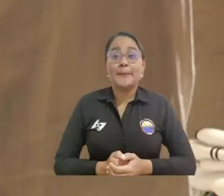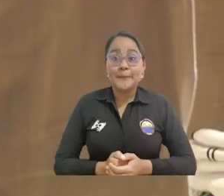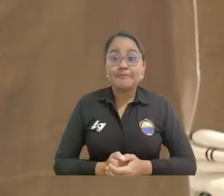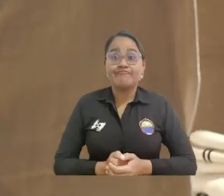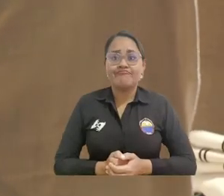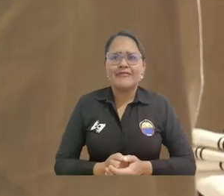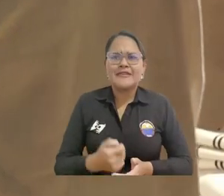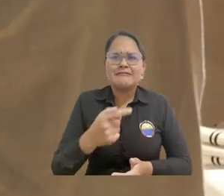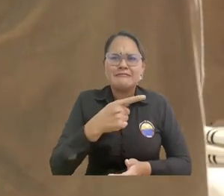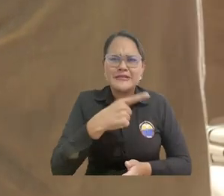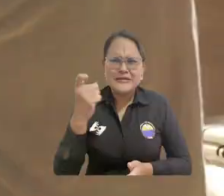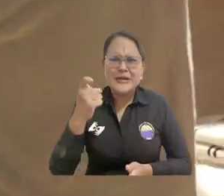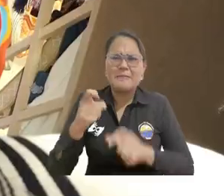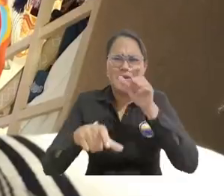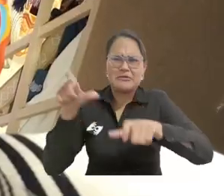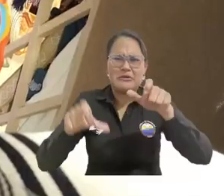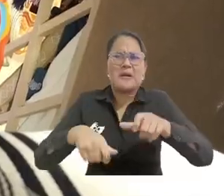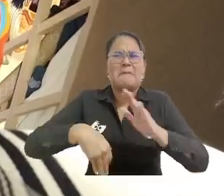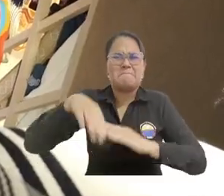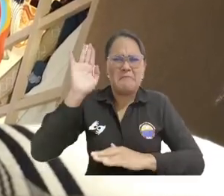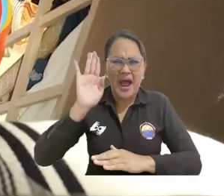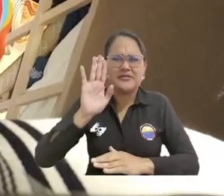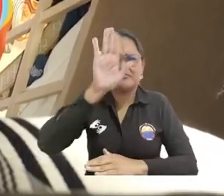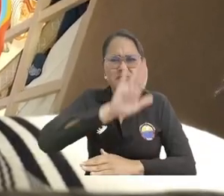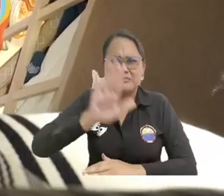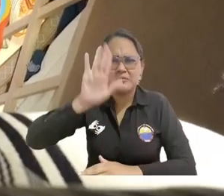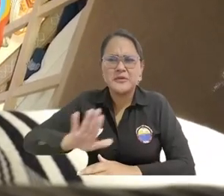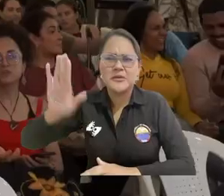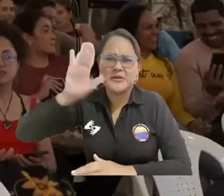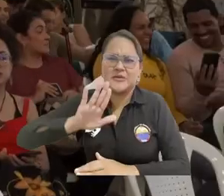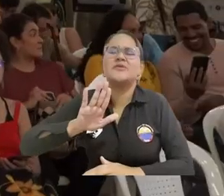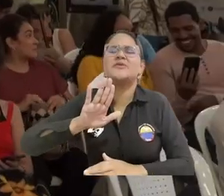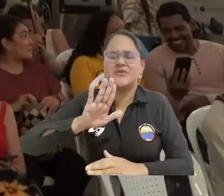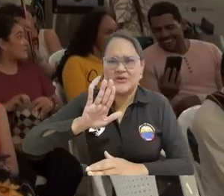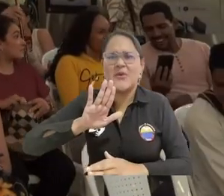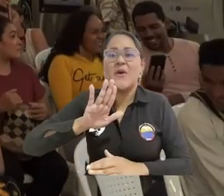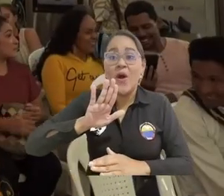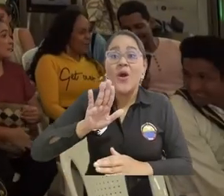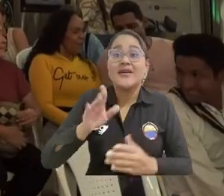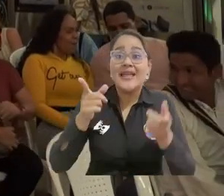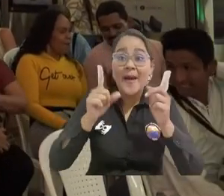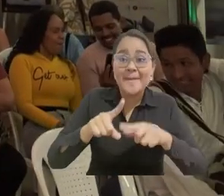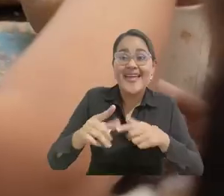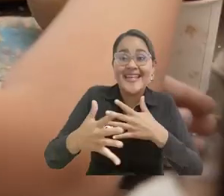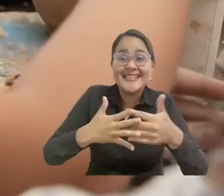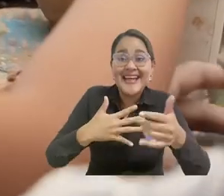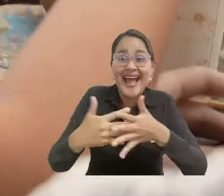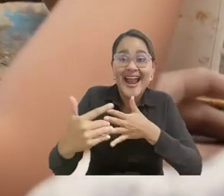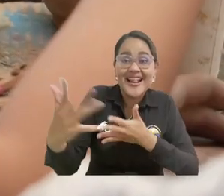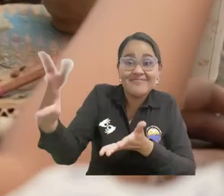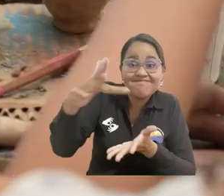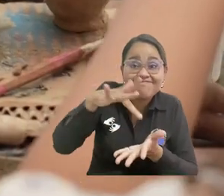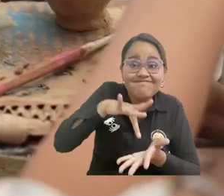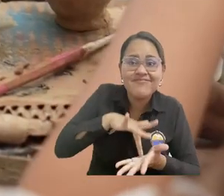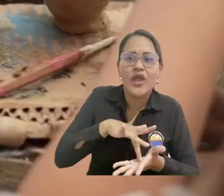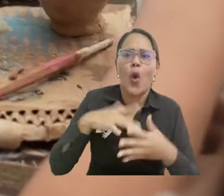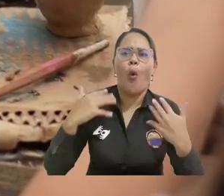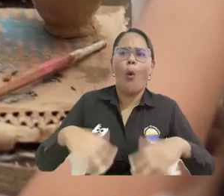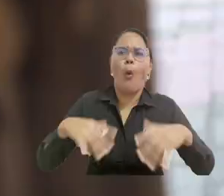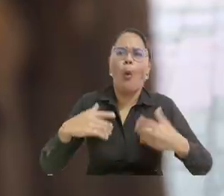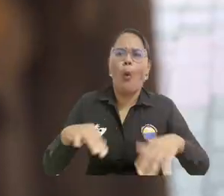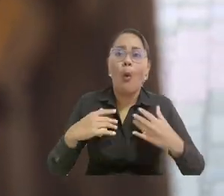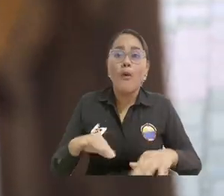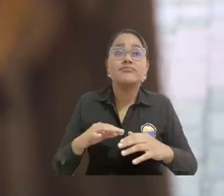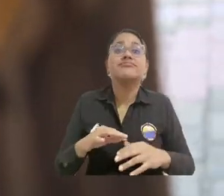Más de 100 artesanos provenientes de los siete departamentos de la región y la isla de San Andrés participarán de este evento que